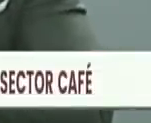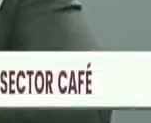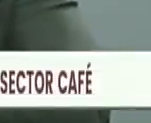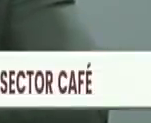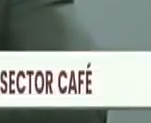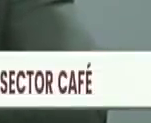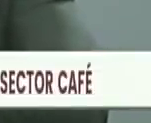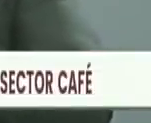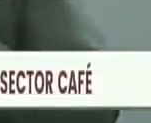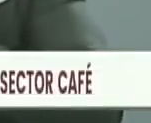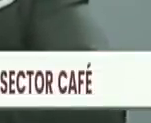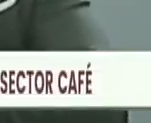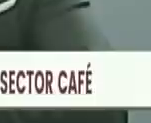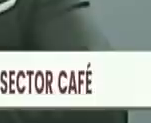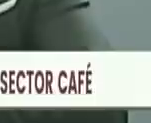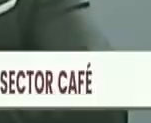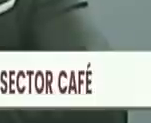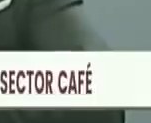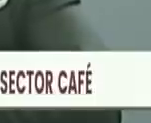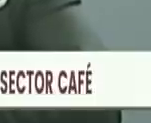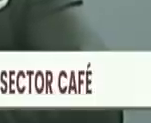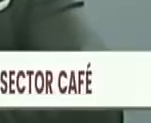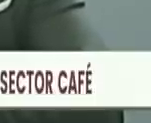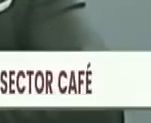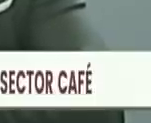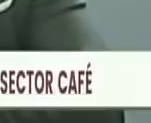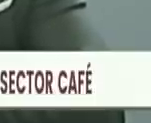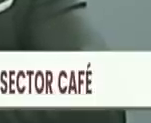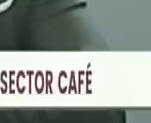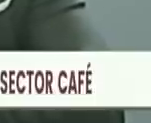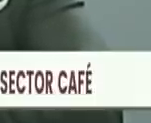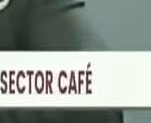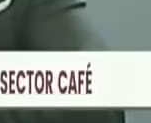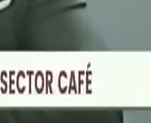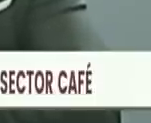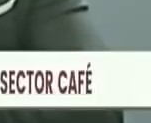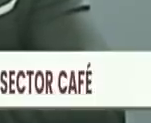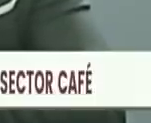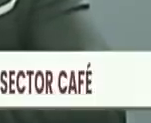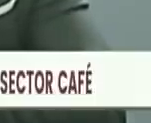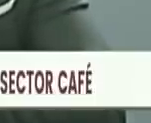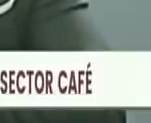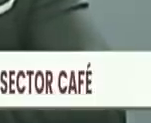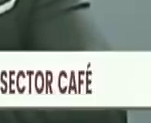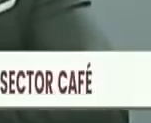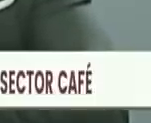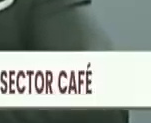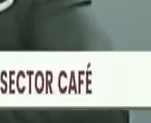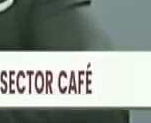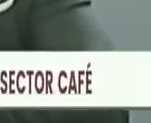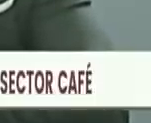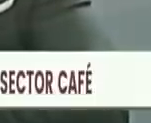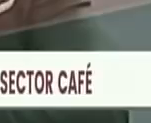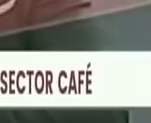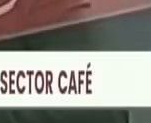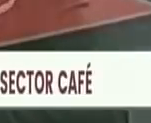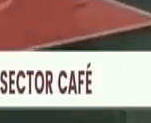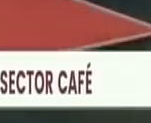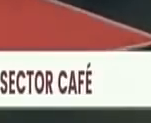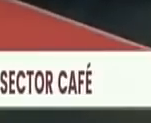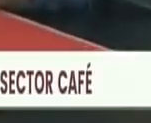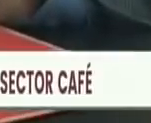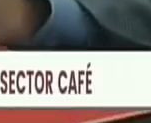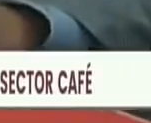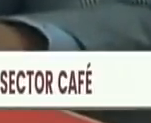hasta agosto. Eso hizo que el balance del día de ayer fue muy positivo, más de un 30%